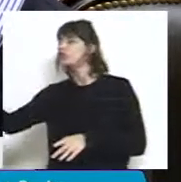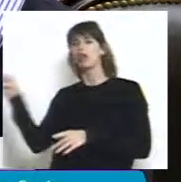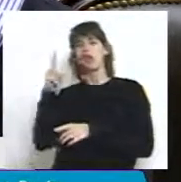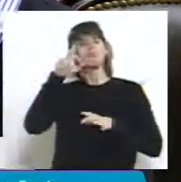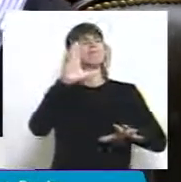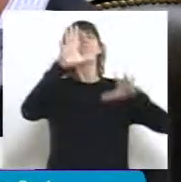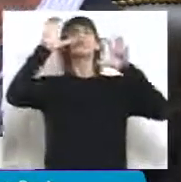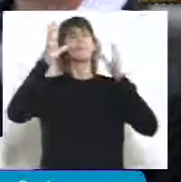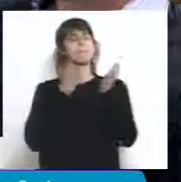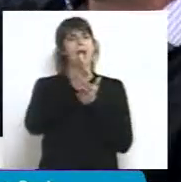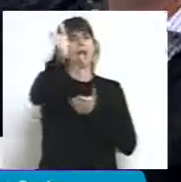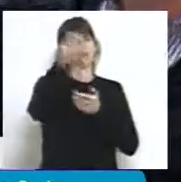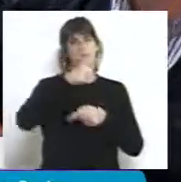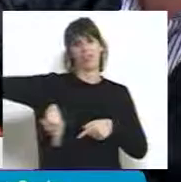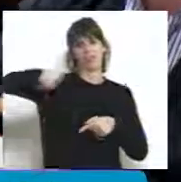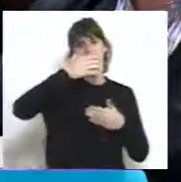Muchas gracias.